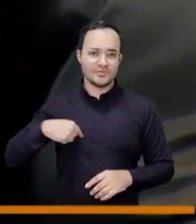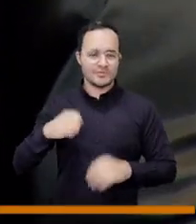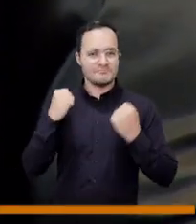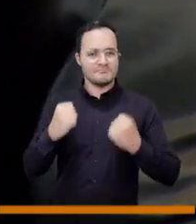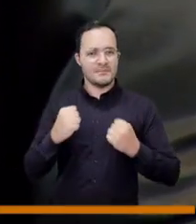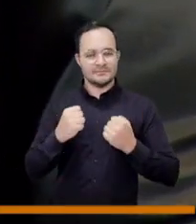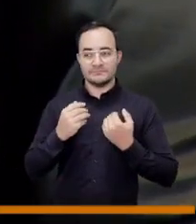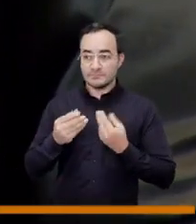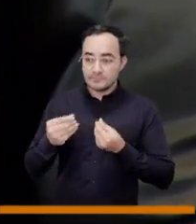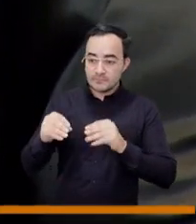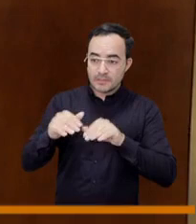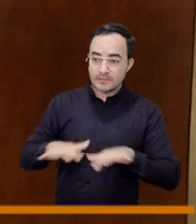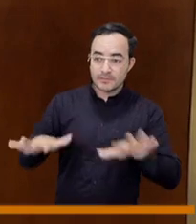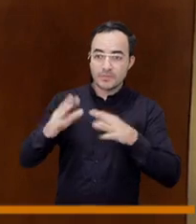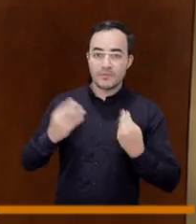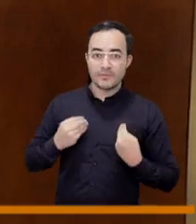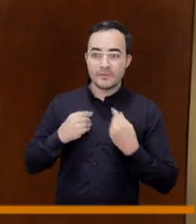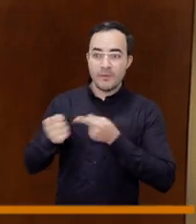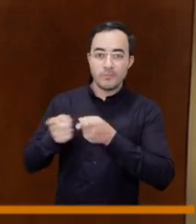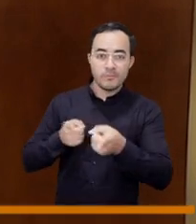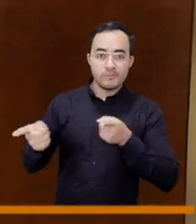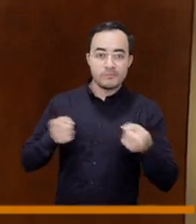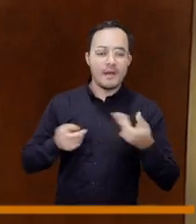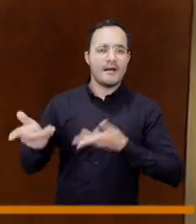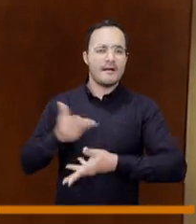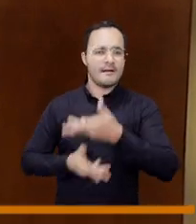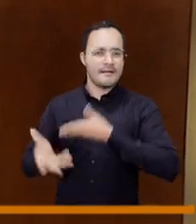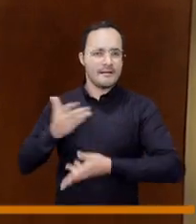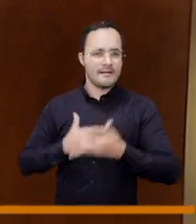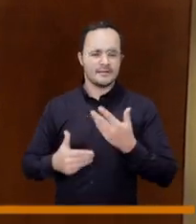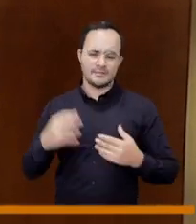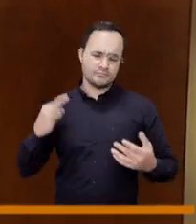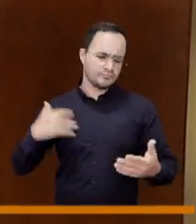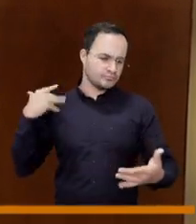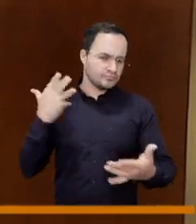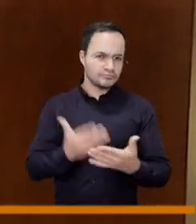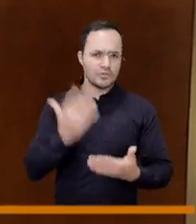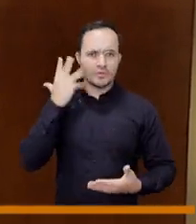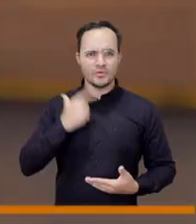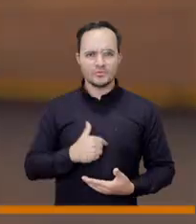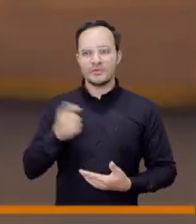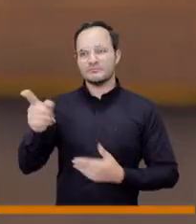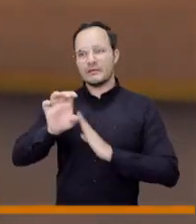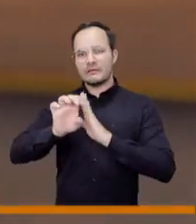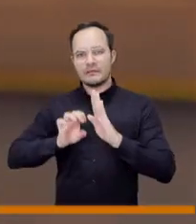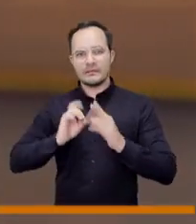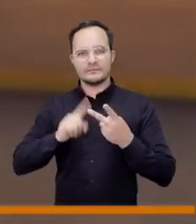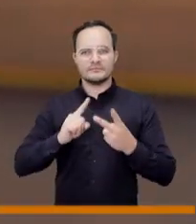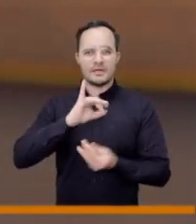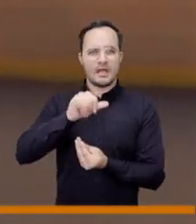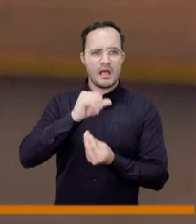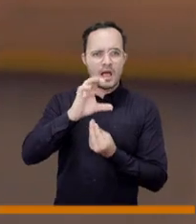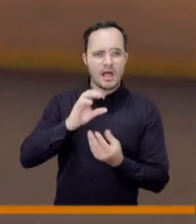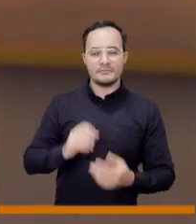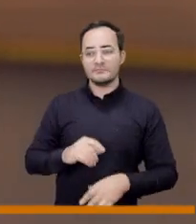compañera claudia el ejercicio nuestro es en el territorio entonces constantemente estamos recibiendo de los ediles de los presidentes de acción comunal